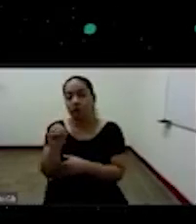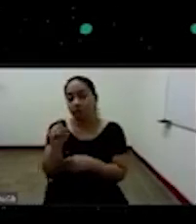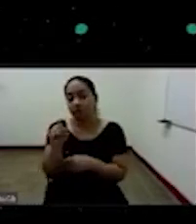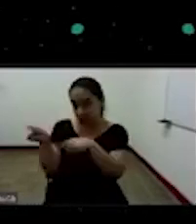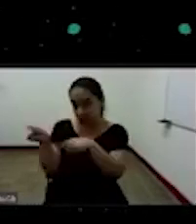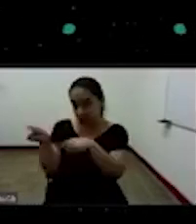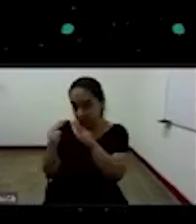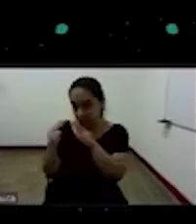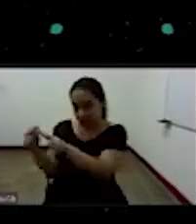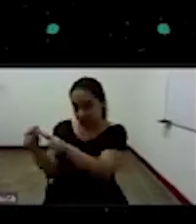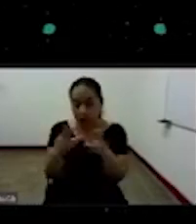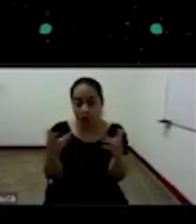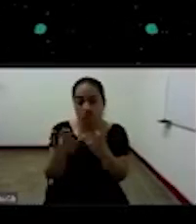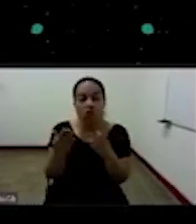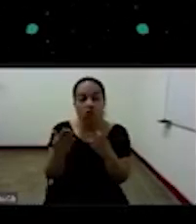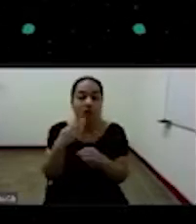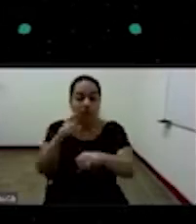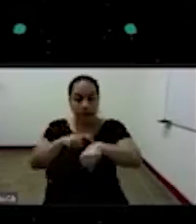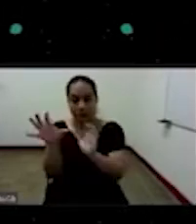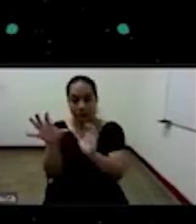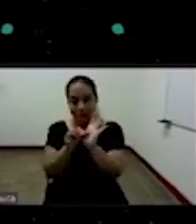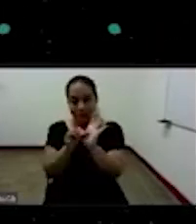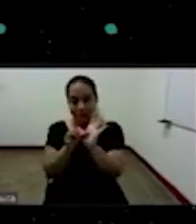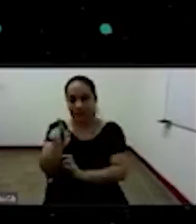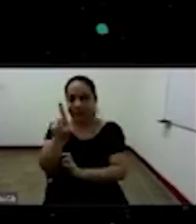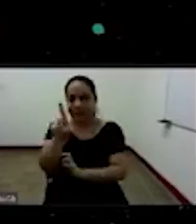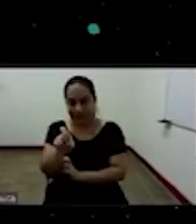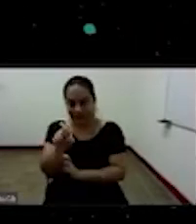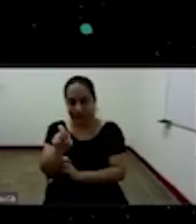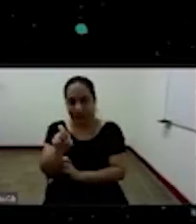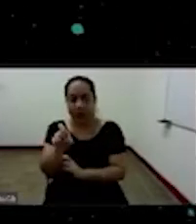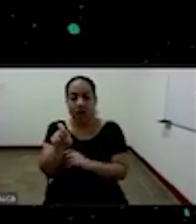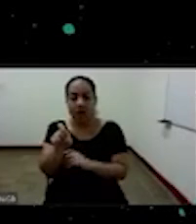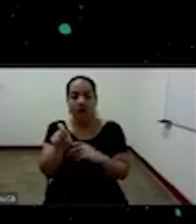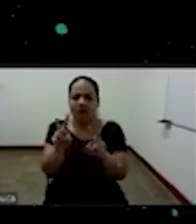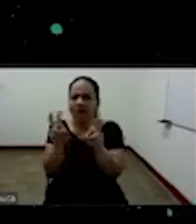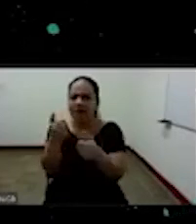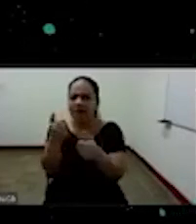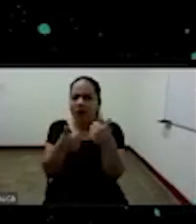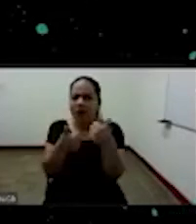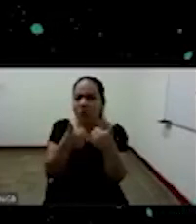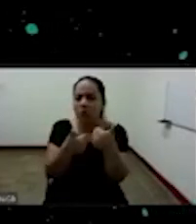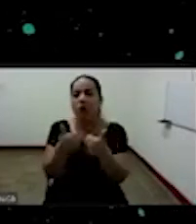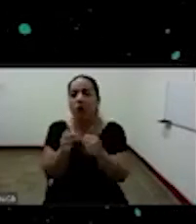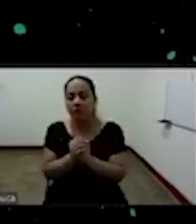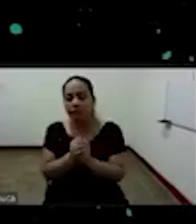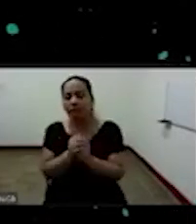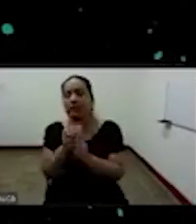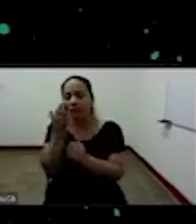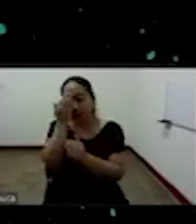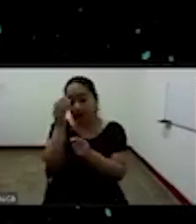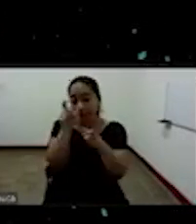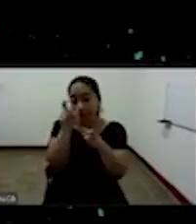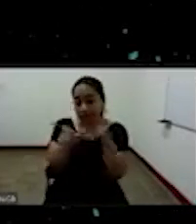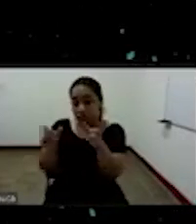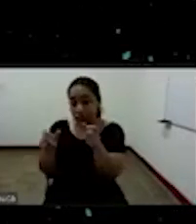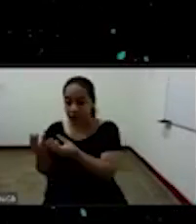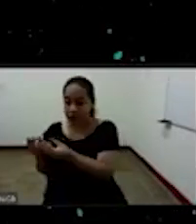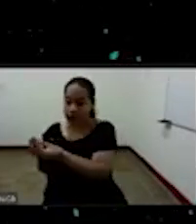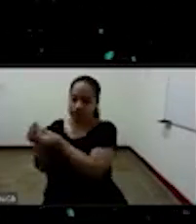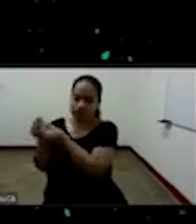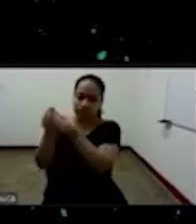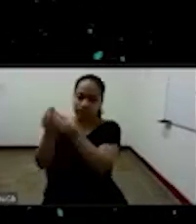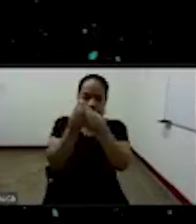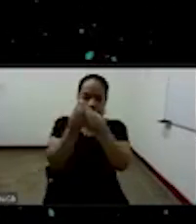XVI con el tema de de la de las personas que bueno que llegaron aquí a las